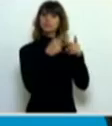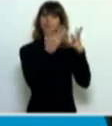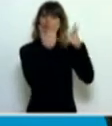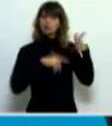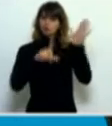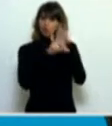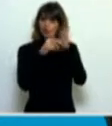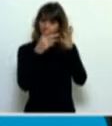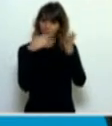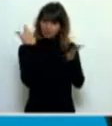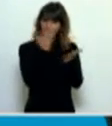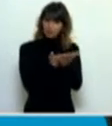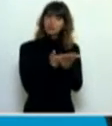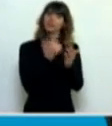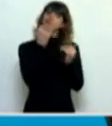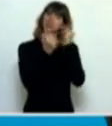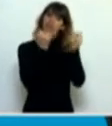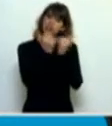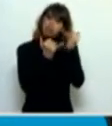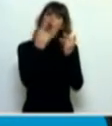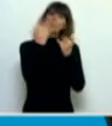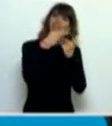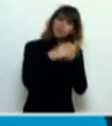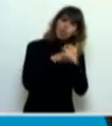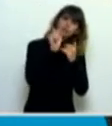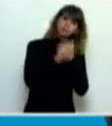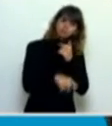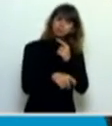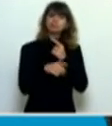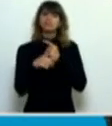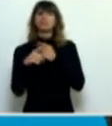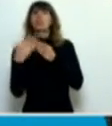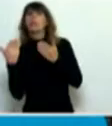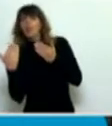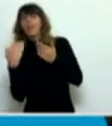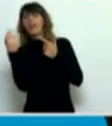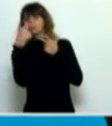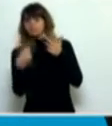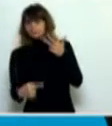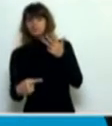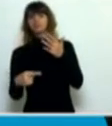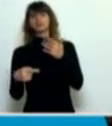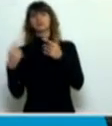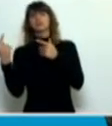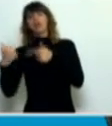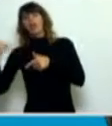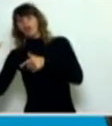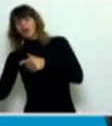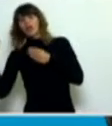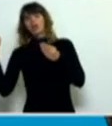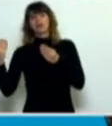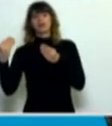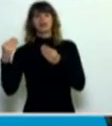las atribuciones, las obligaciones y las facultades, no nos deja más que